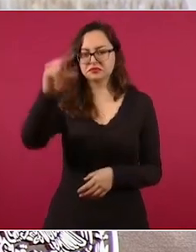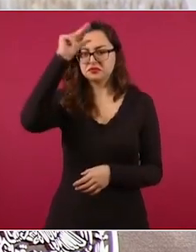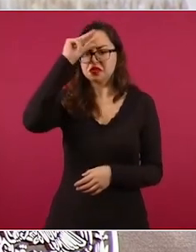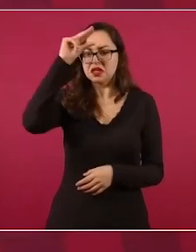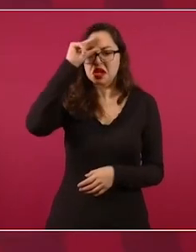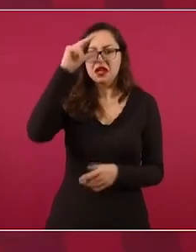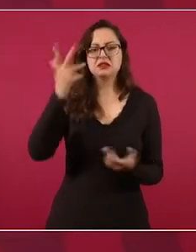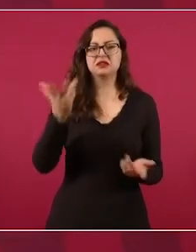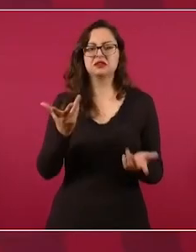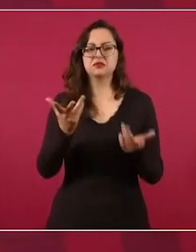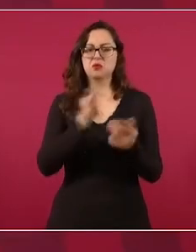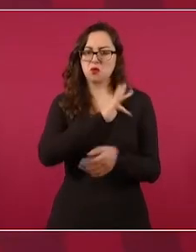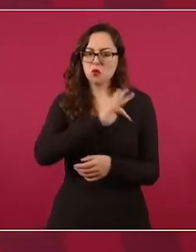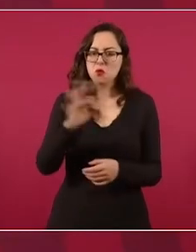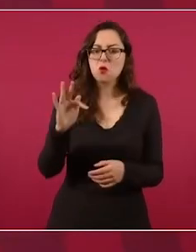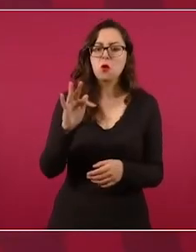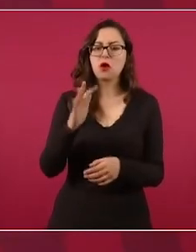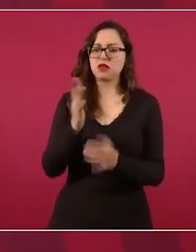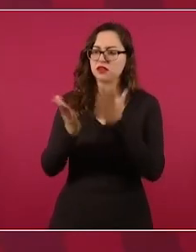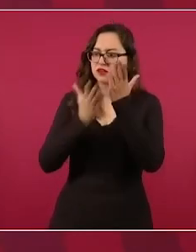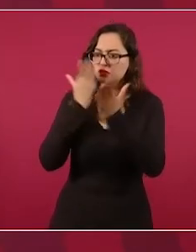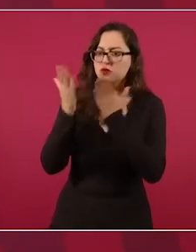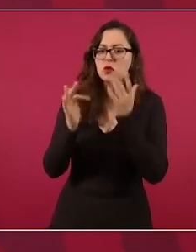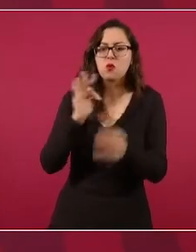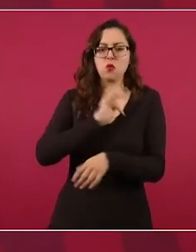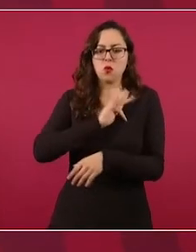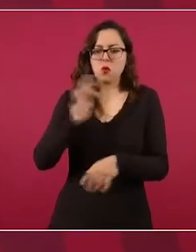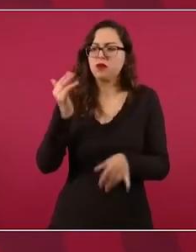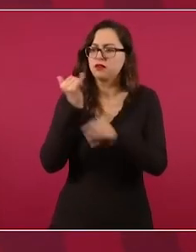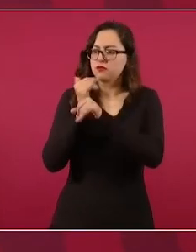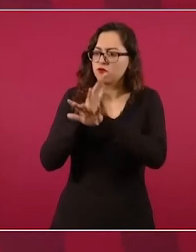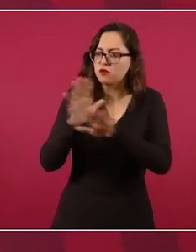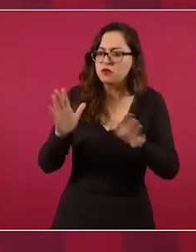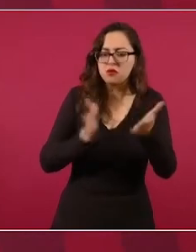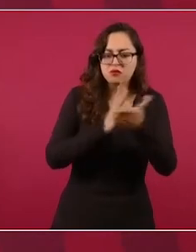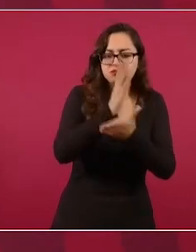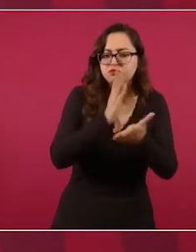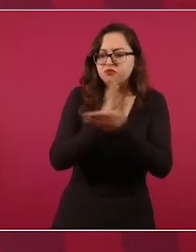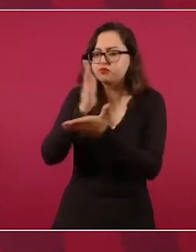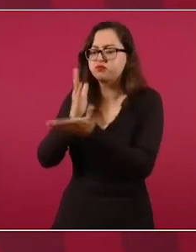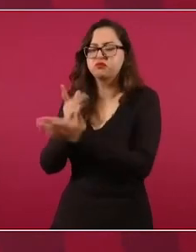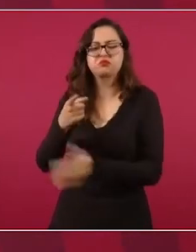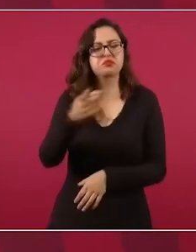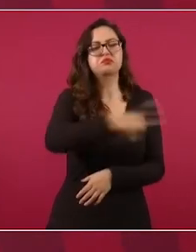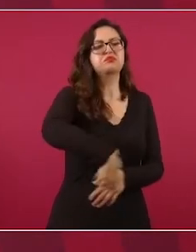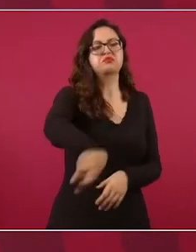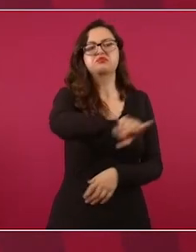saben de cuánto se ha hecho en todo el país.